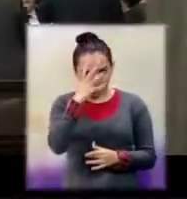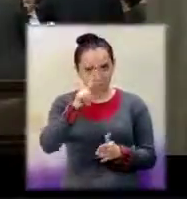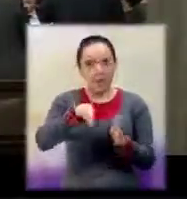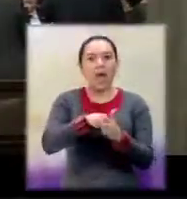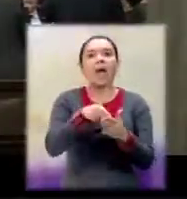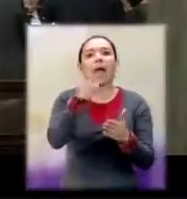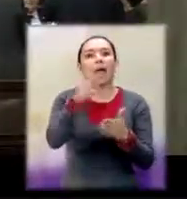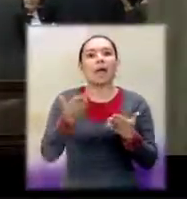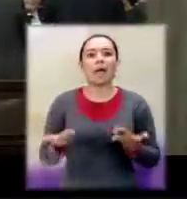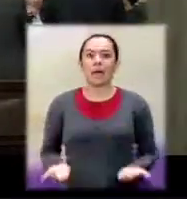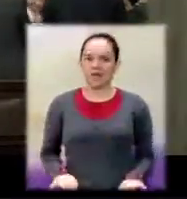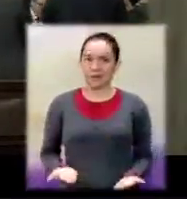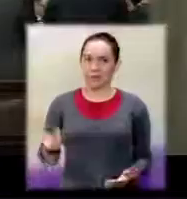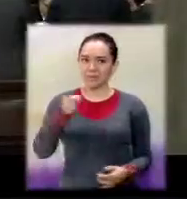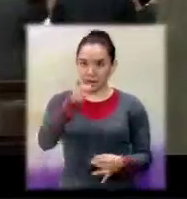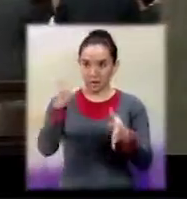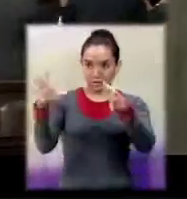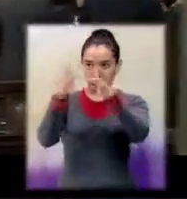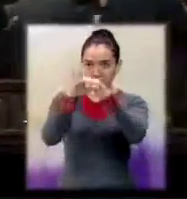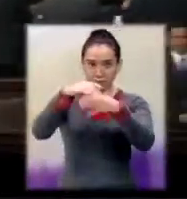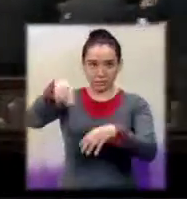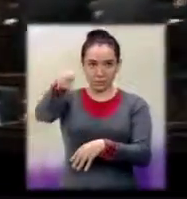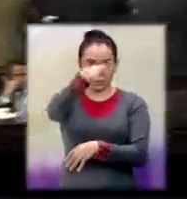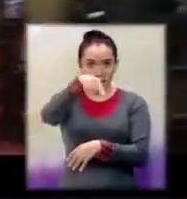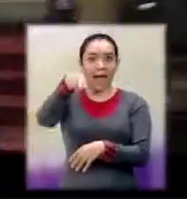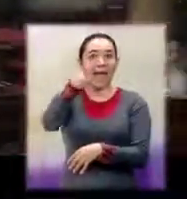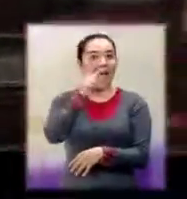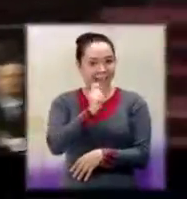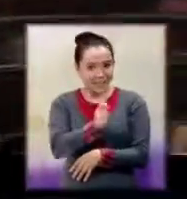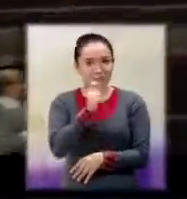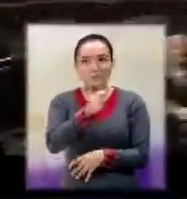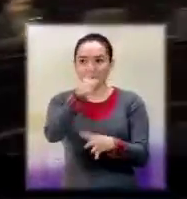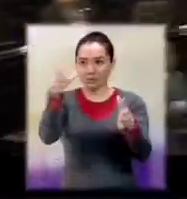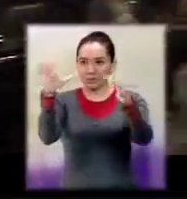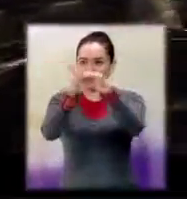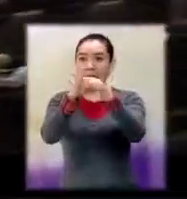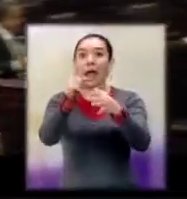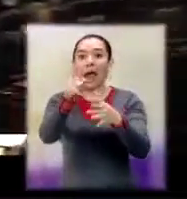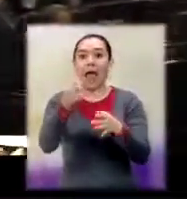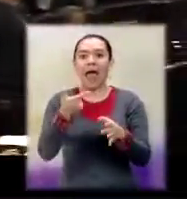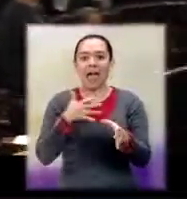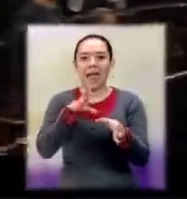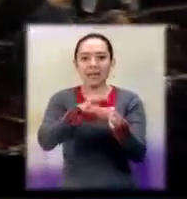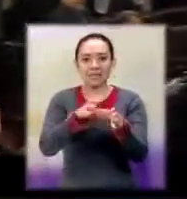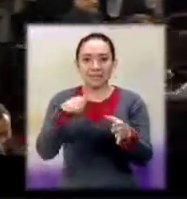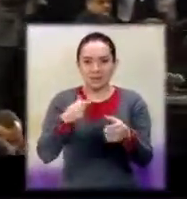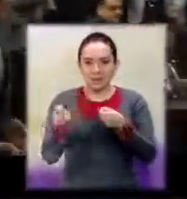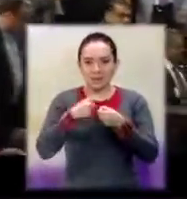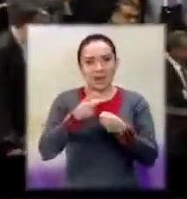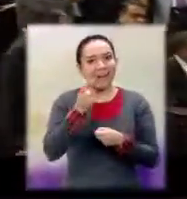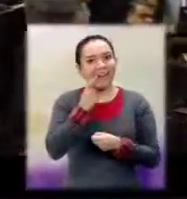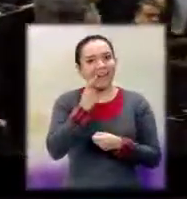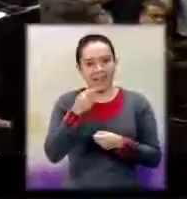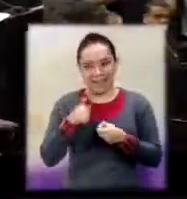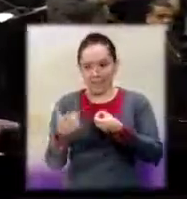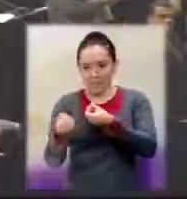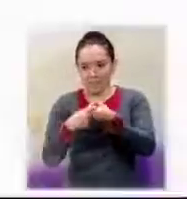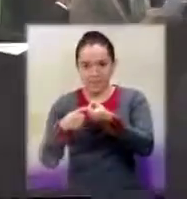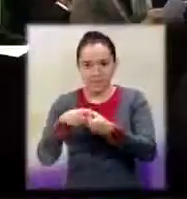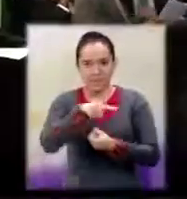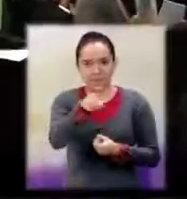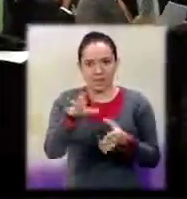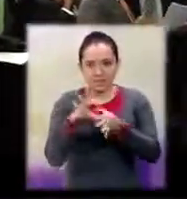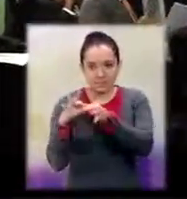Hoy, esa alianza, que es la alianza que le dicen bocado de reina, porque está hecha de las sobras del pan.